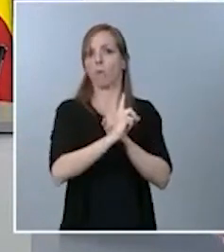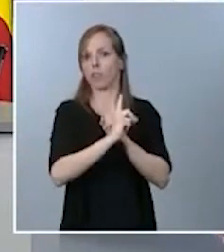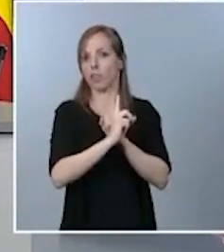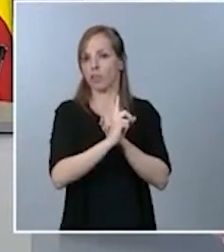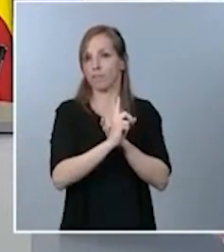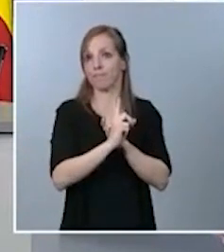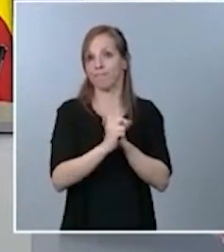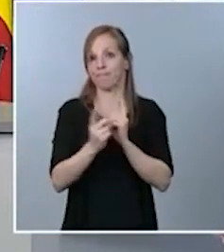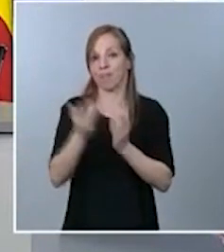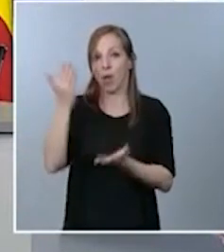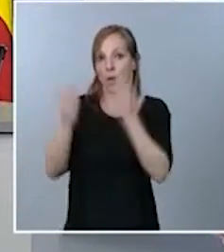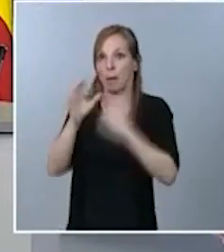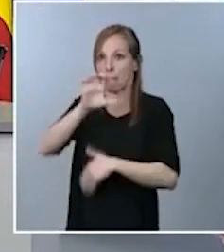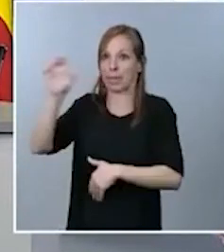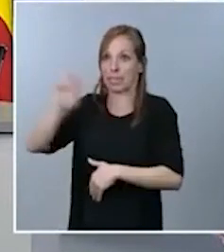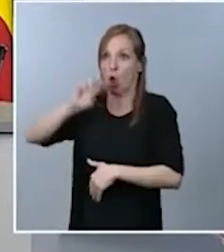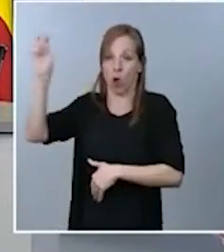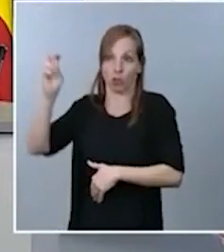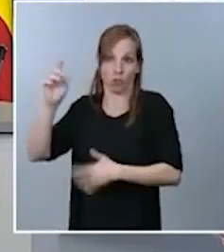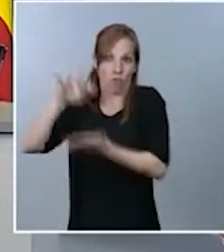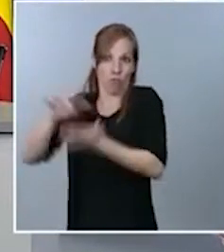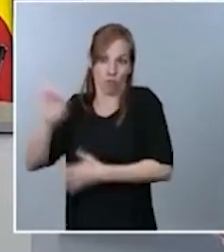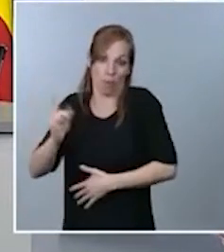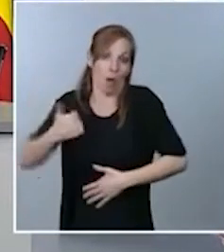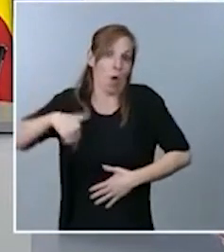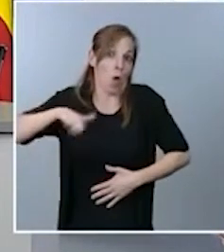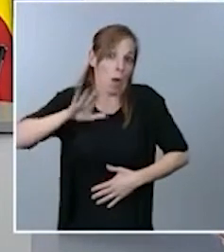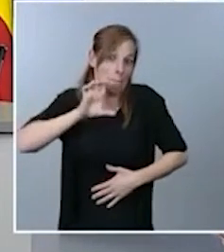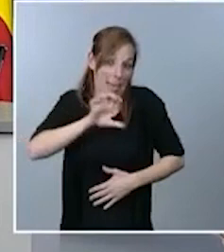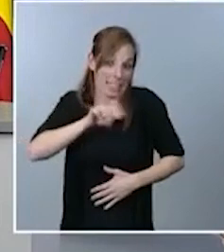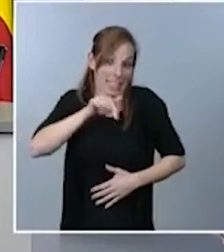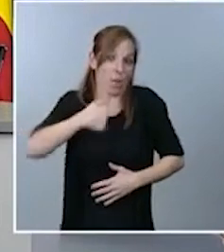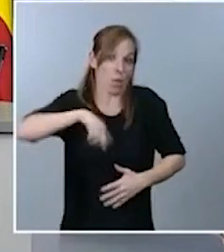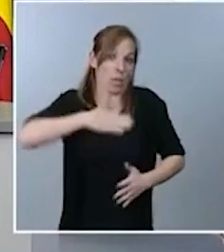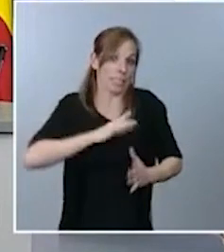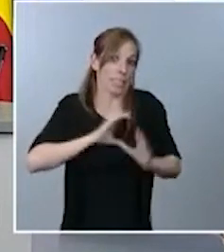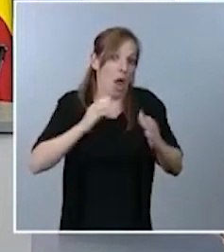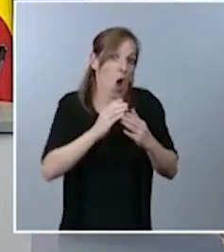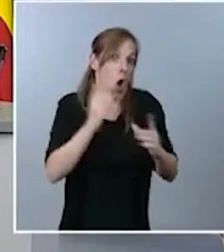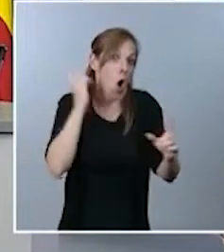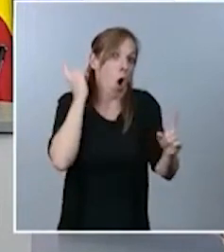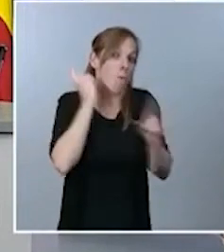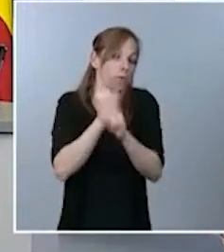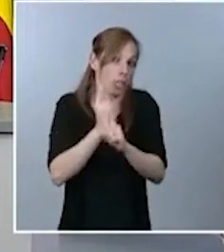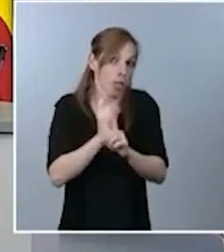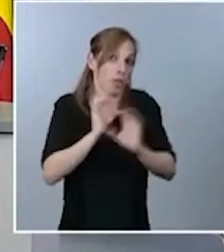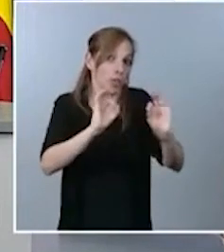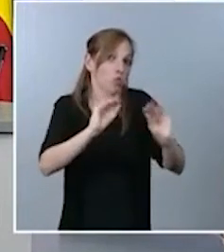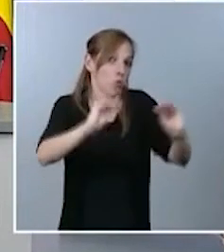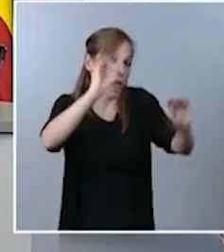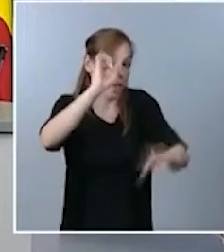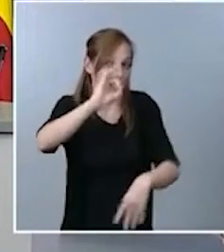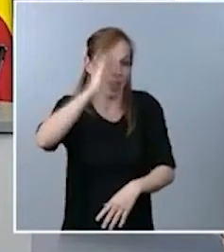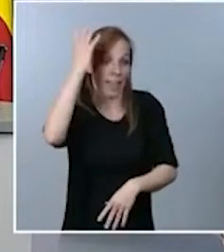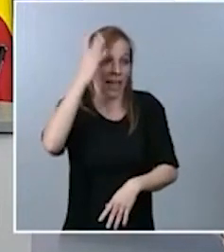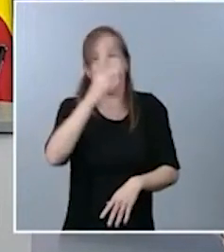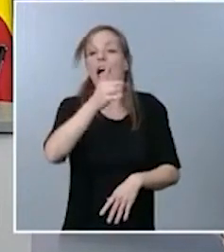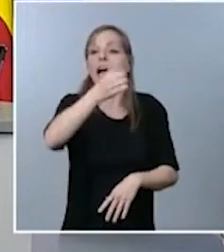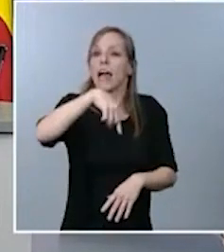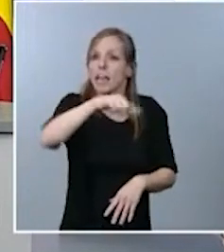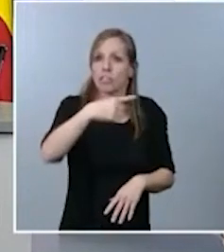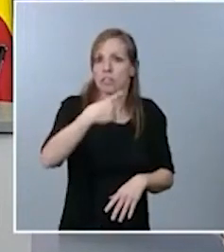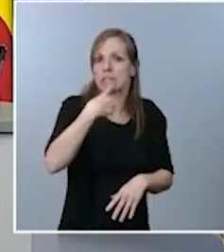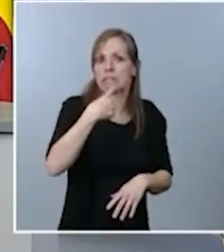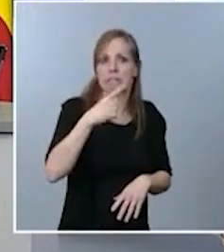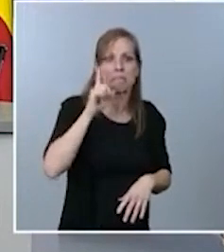sitio, pero en este país nuestra oposición tiene esta iniciativa, dado que niega que eso sea así, hemos